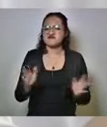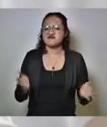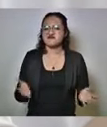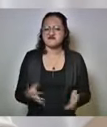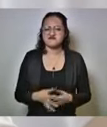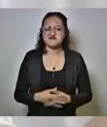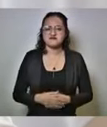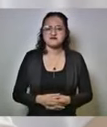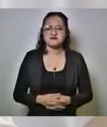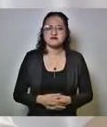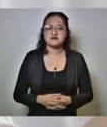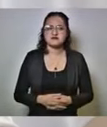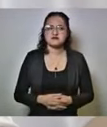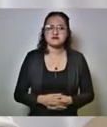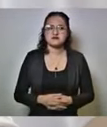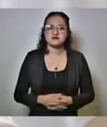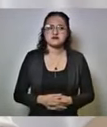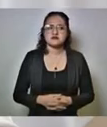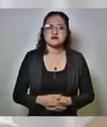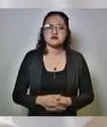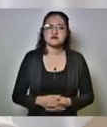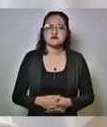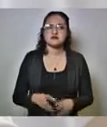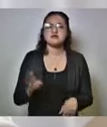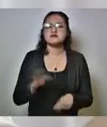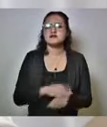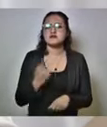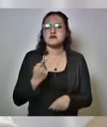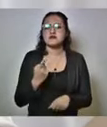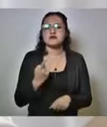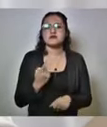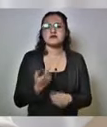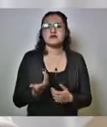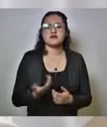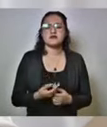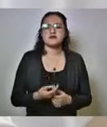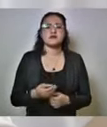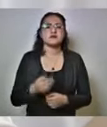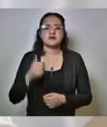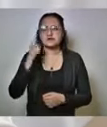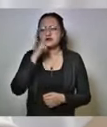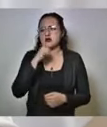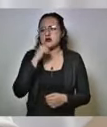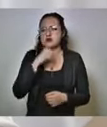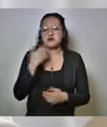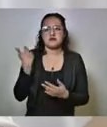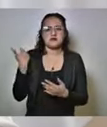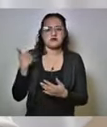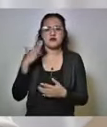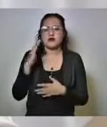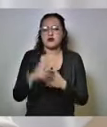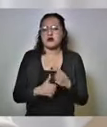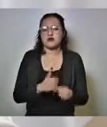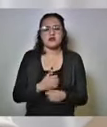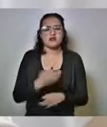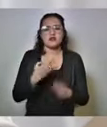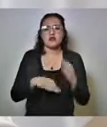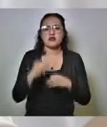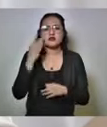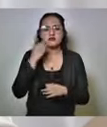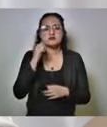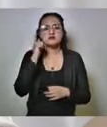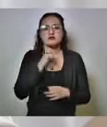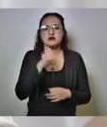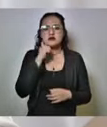desaparezca porque por toda la vida todo el tiempo se han